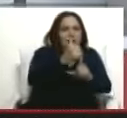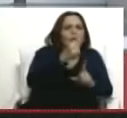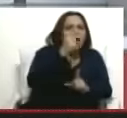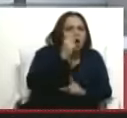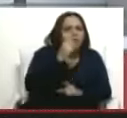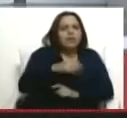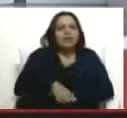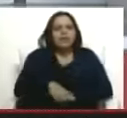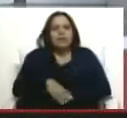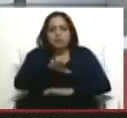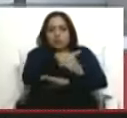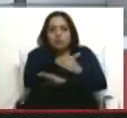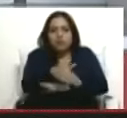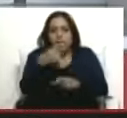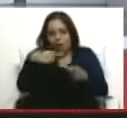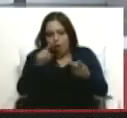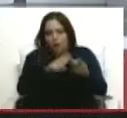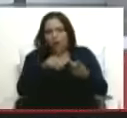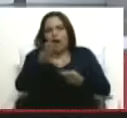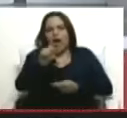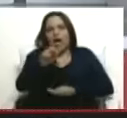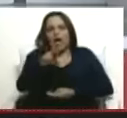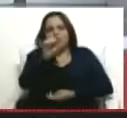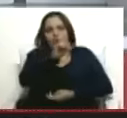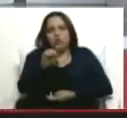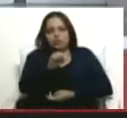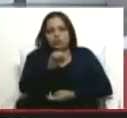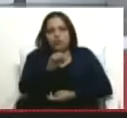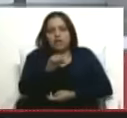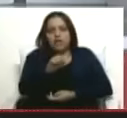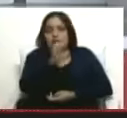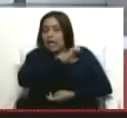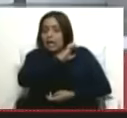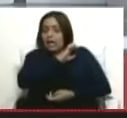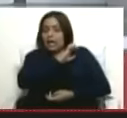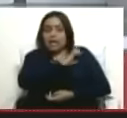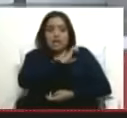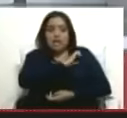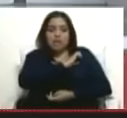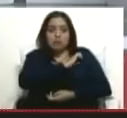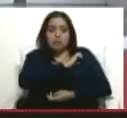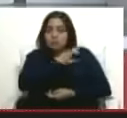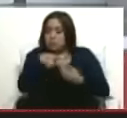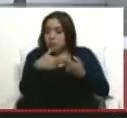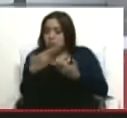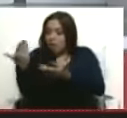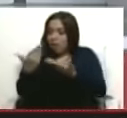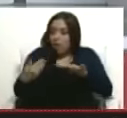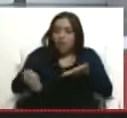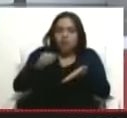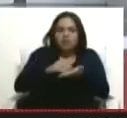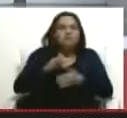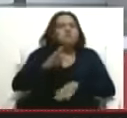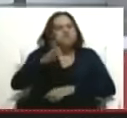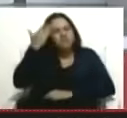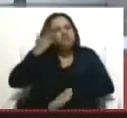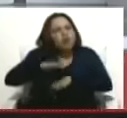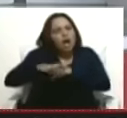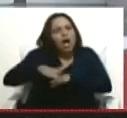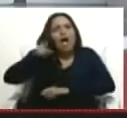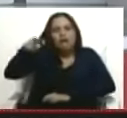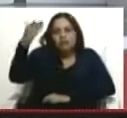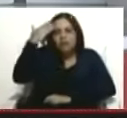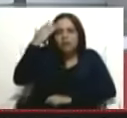asesinato de Cancerbero y de Molnar en enero. Más, nunca regresó. ¿Por qué? Porque ella sabe que su papá y su tía